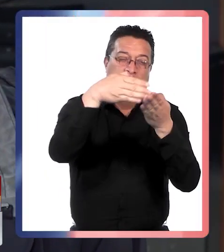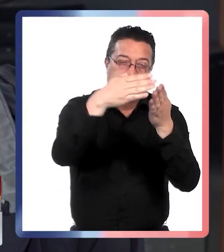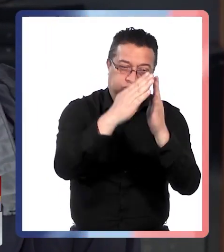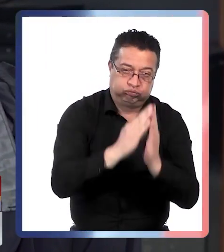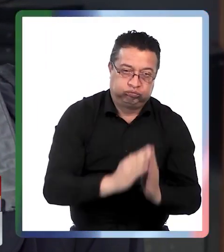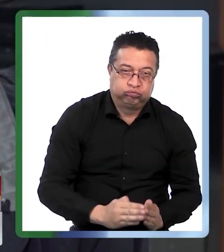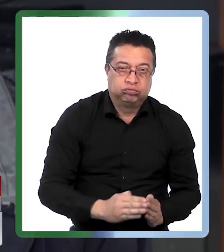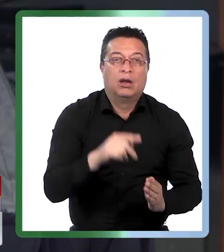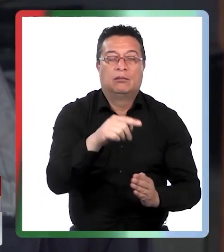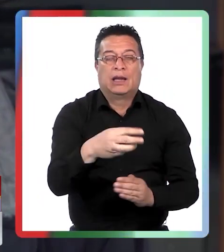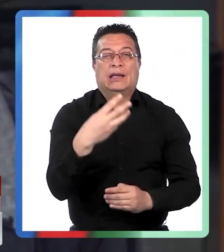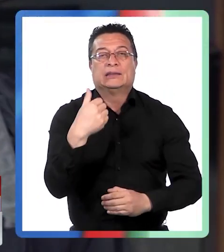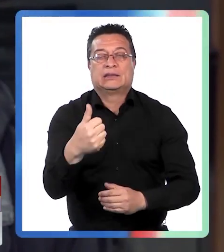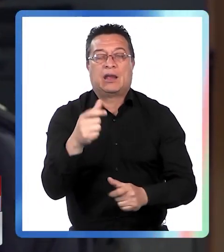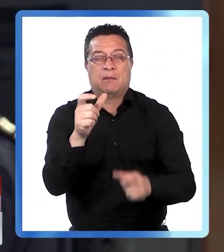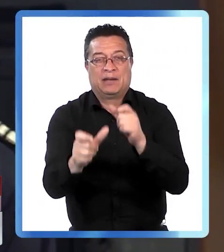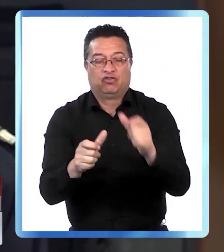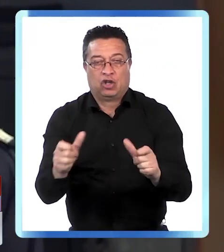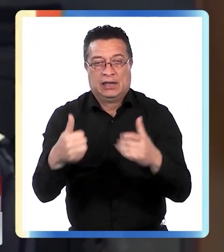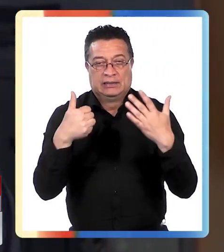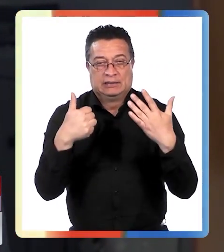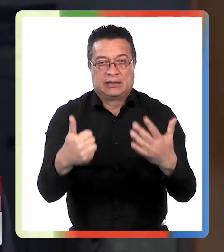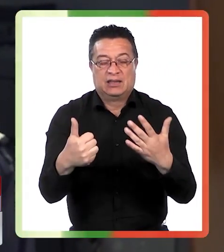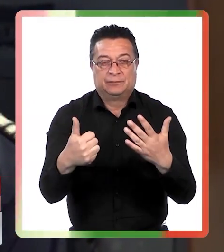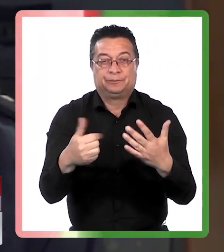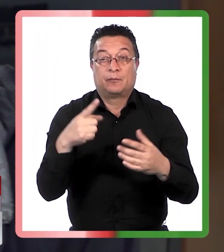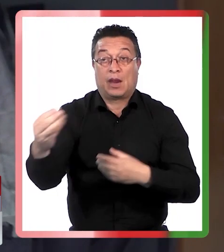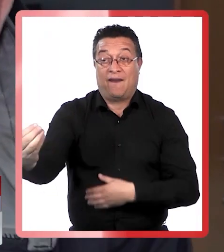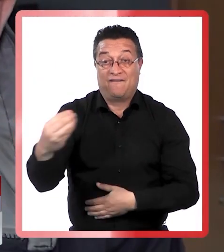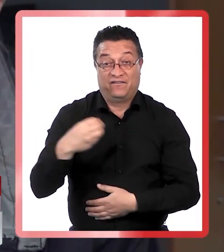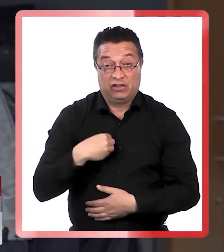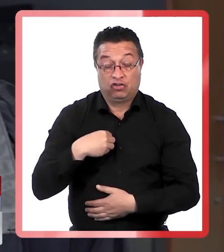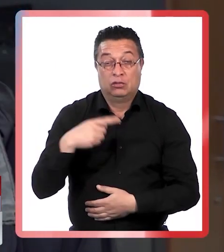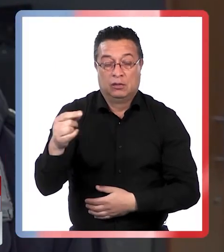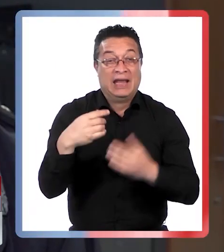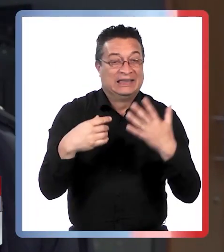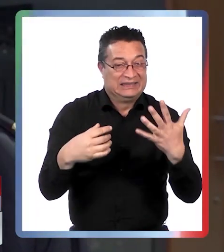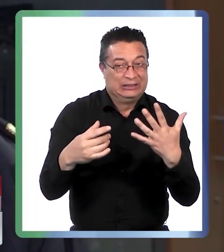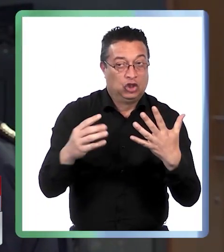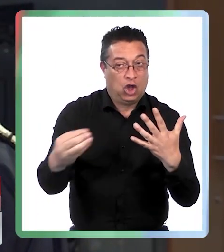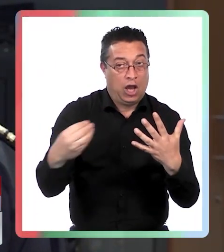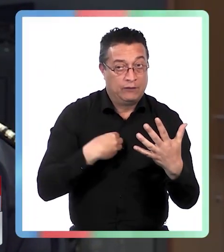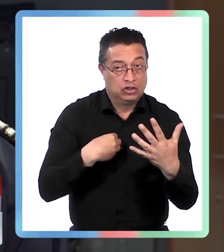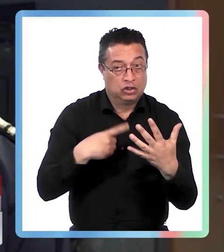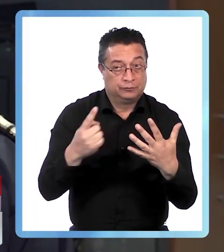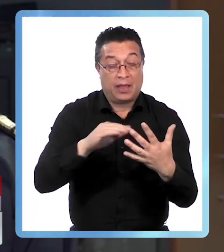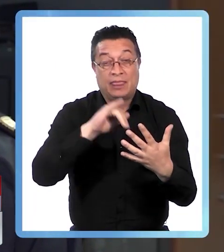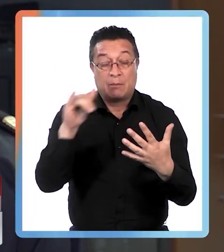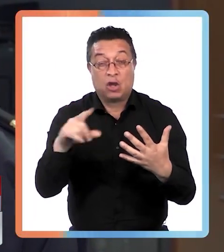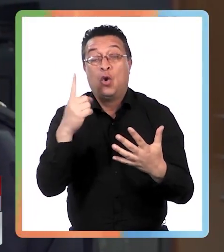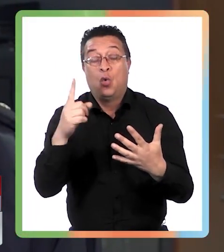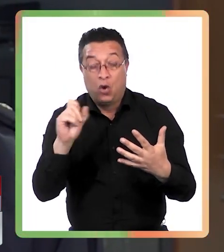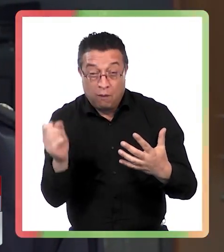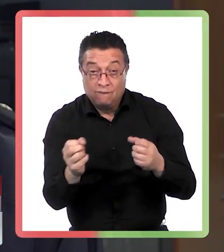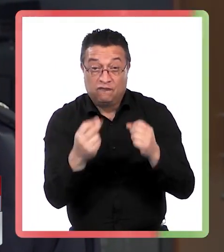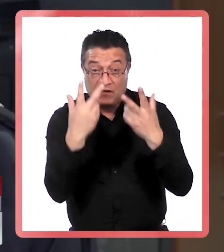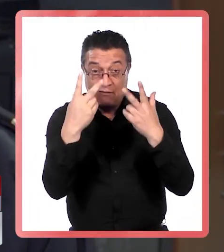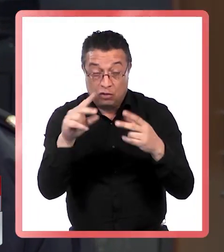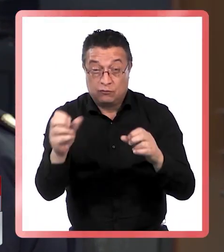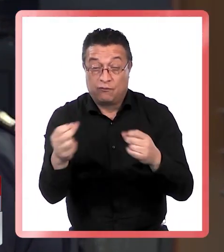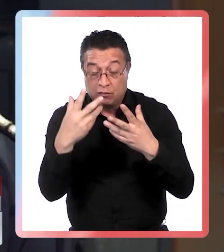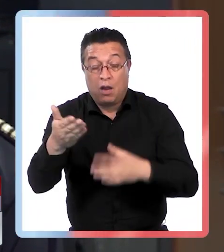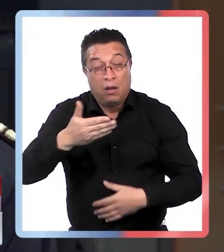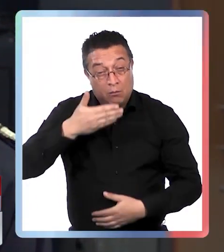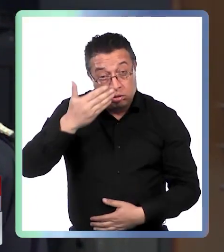hundido con 6 personas. Originalmente, la persona que nos dio la información habría hecho 5, pero después, hubo un sobreviviente que